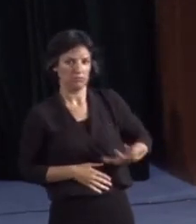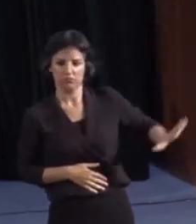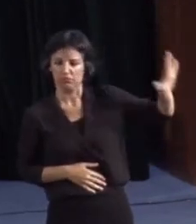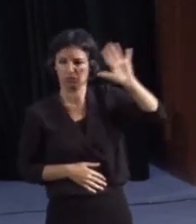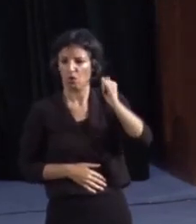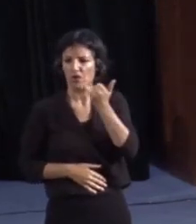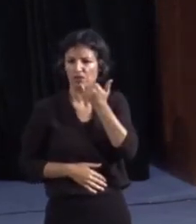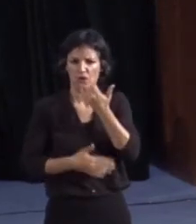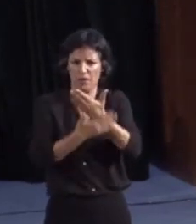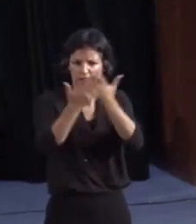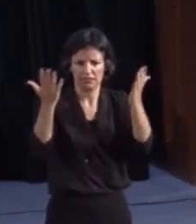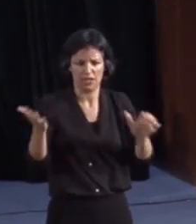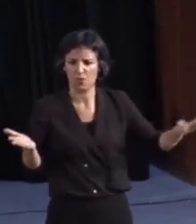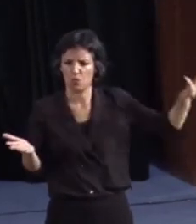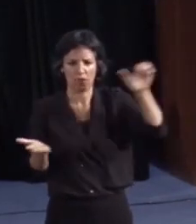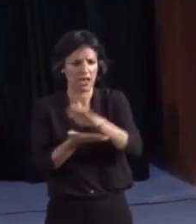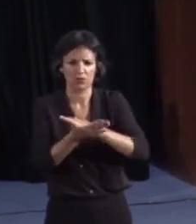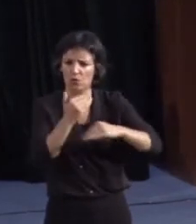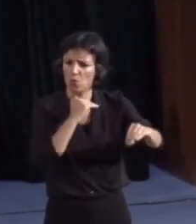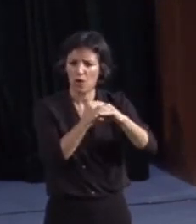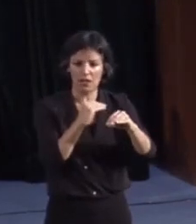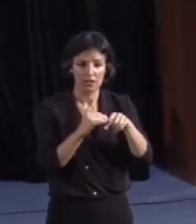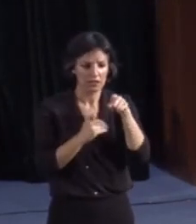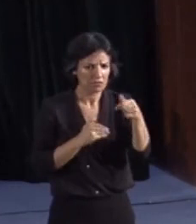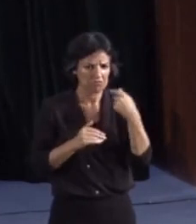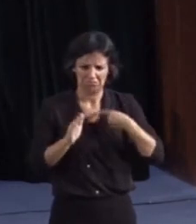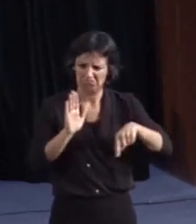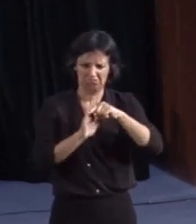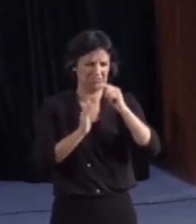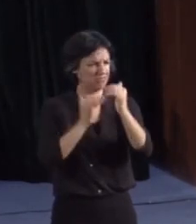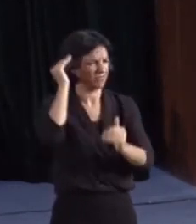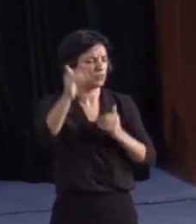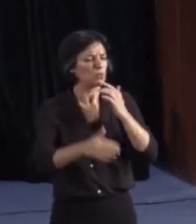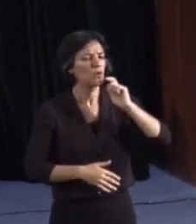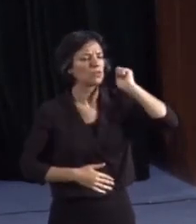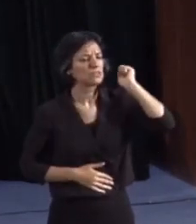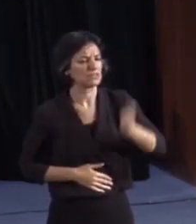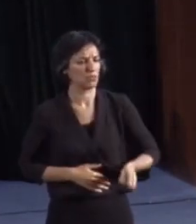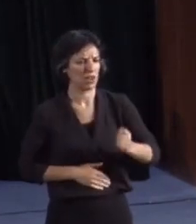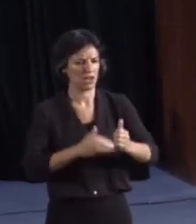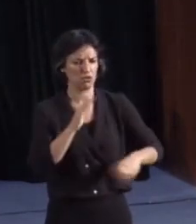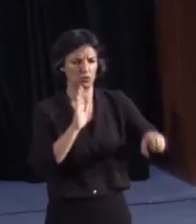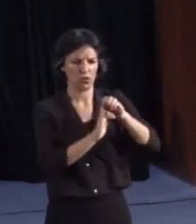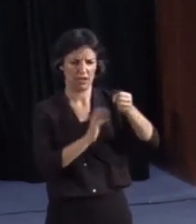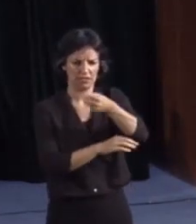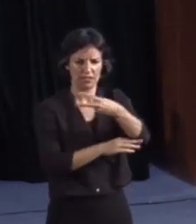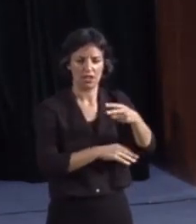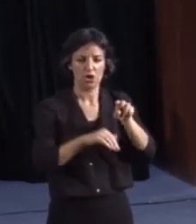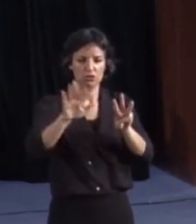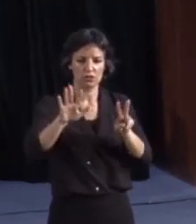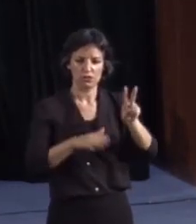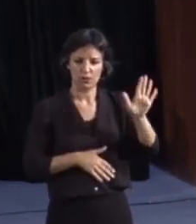el espacio europeo. Esto está ya perfectamente superado con la sentencia del Tribunal Constitucional 82 barra